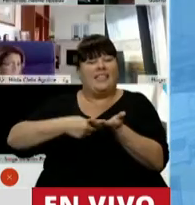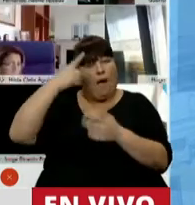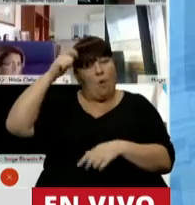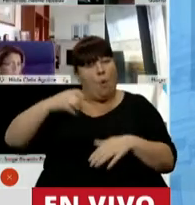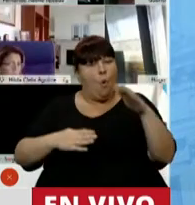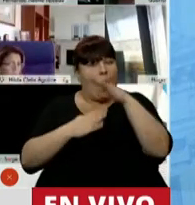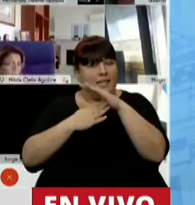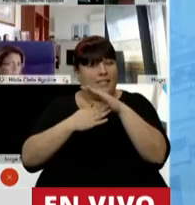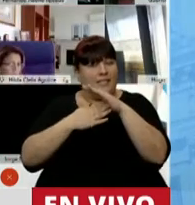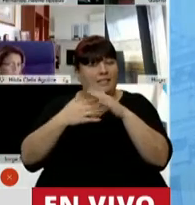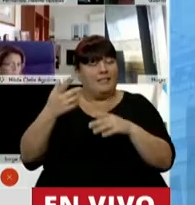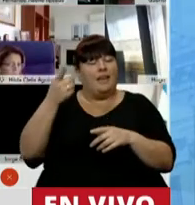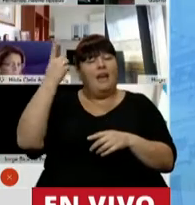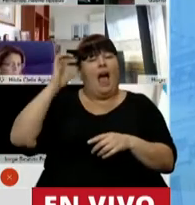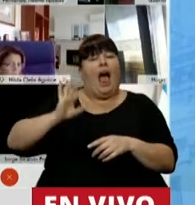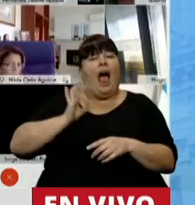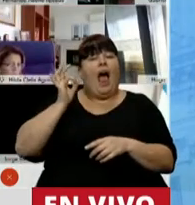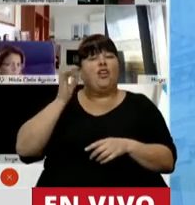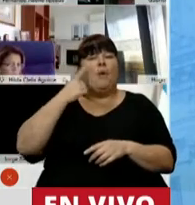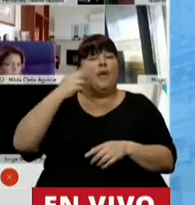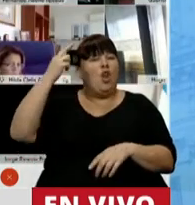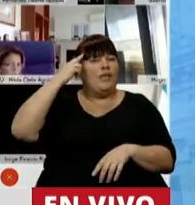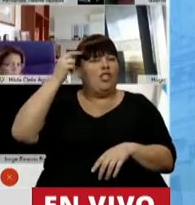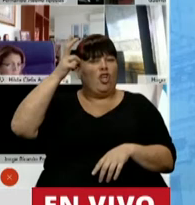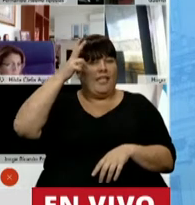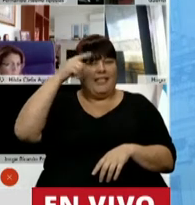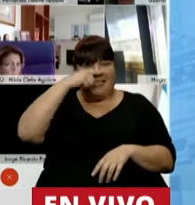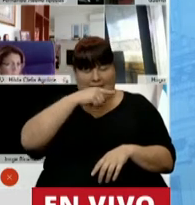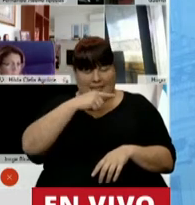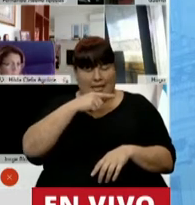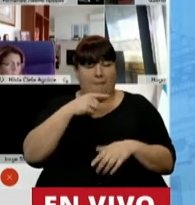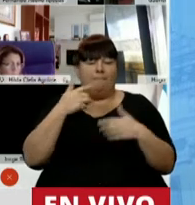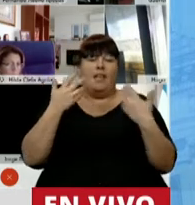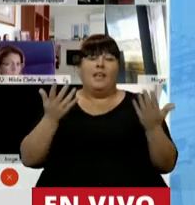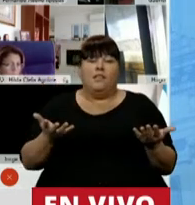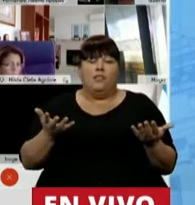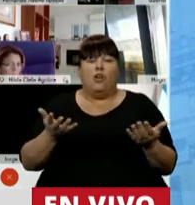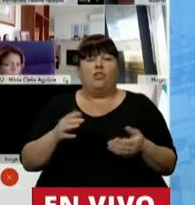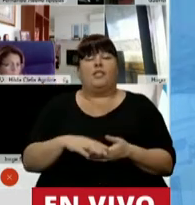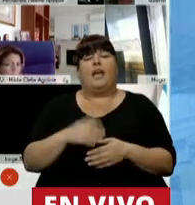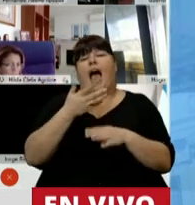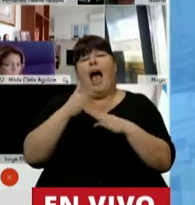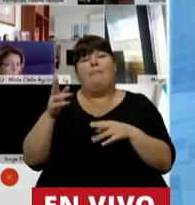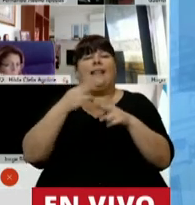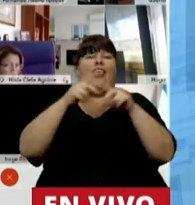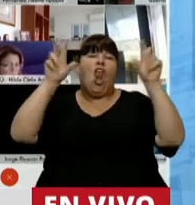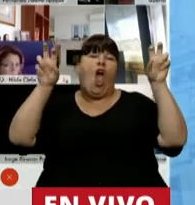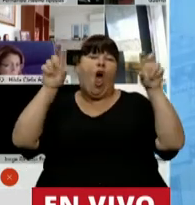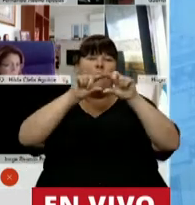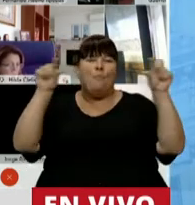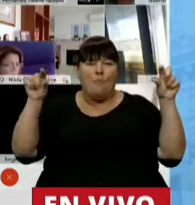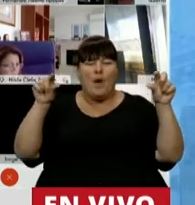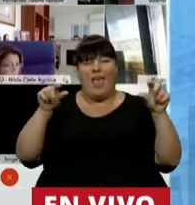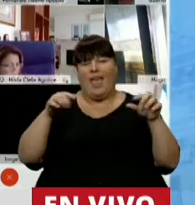la Corte hizo suyo allá por el año 1987. De modo que, más allá del nombre escogido,